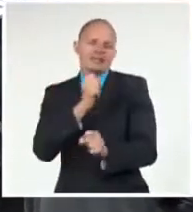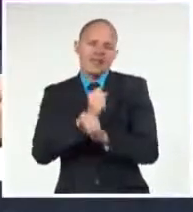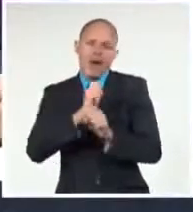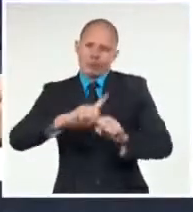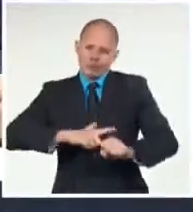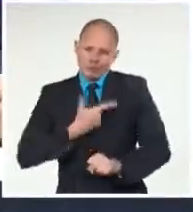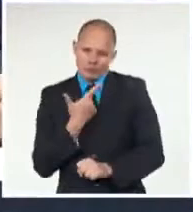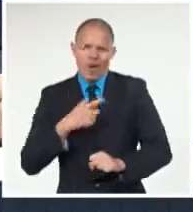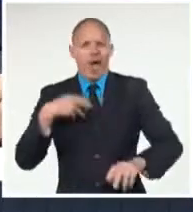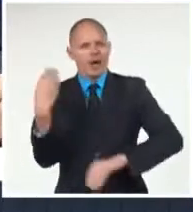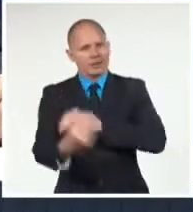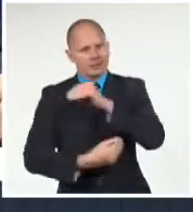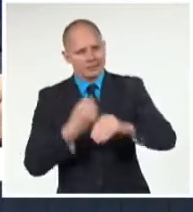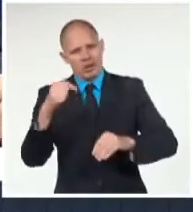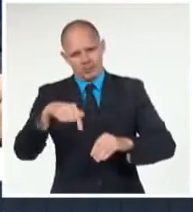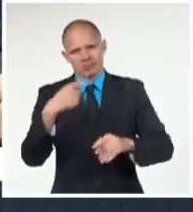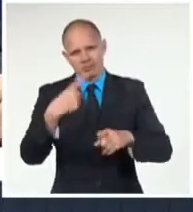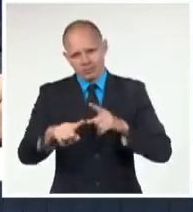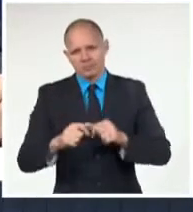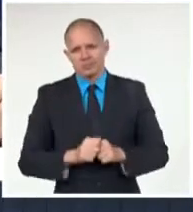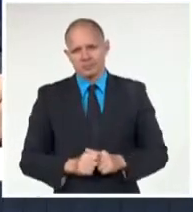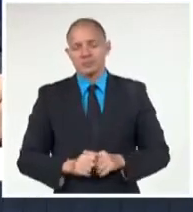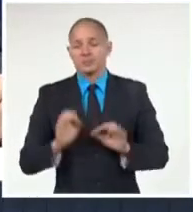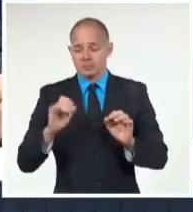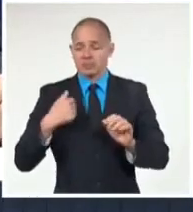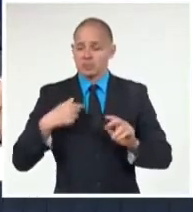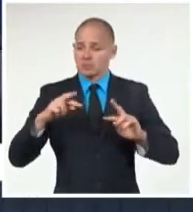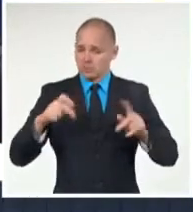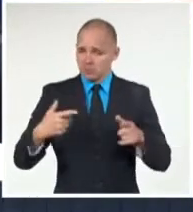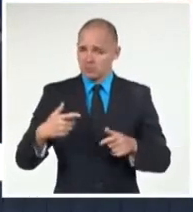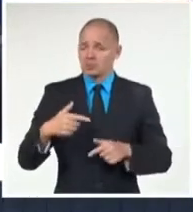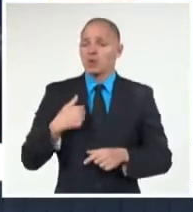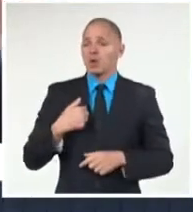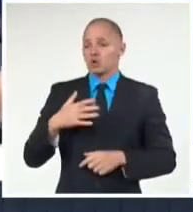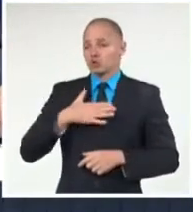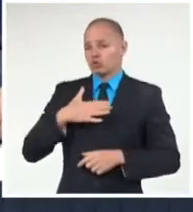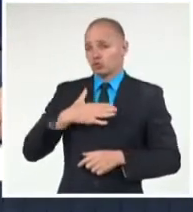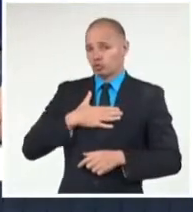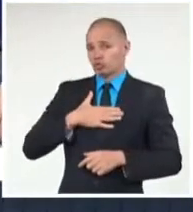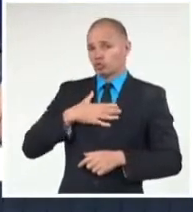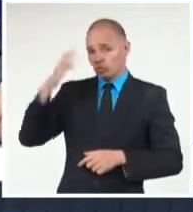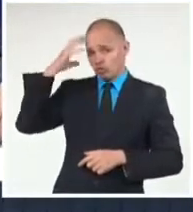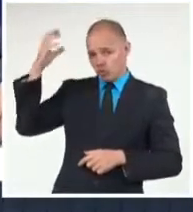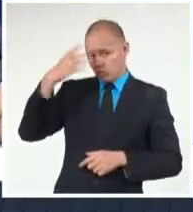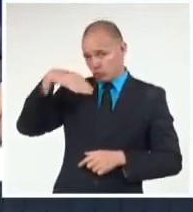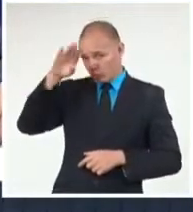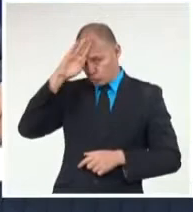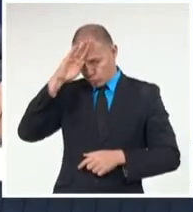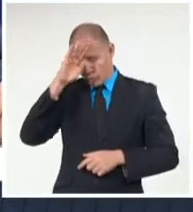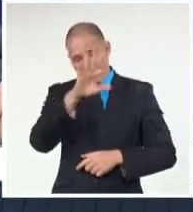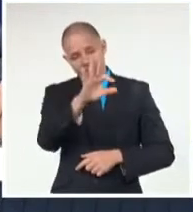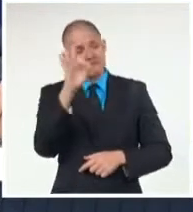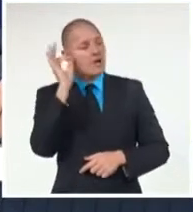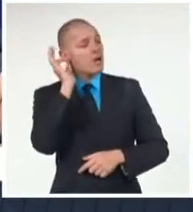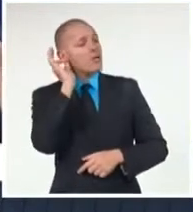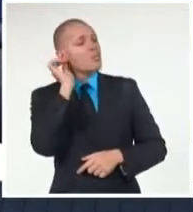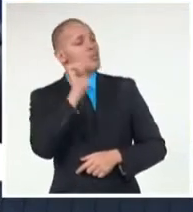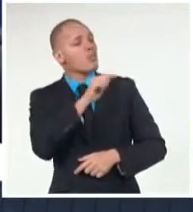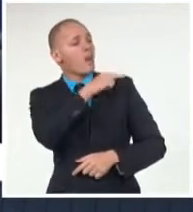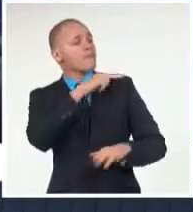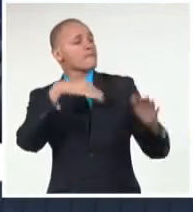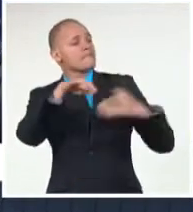reiterar la invitación oficial de Cuba a la primera ministra para que visite nuestro país.